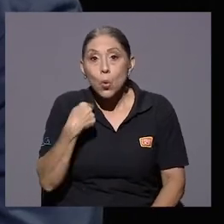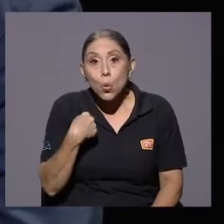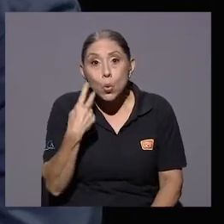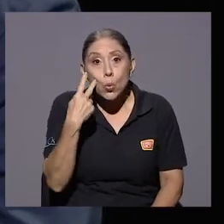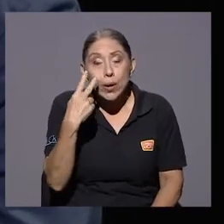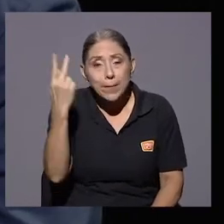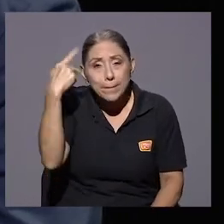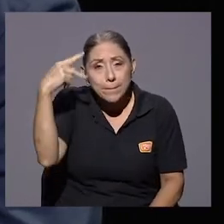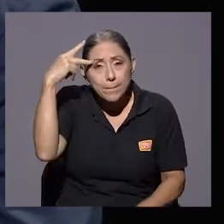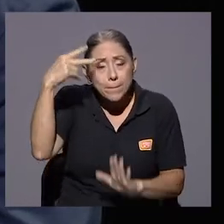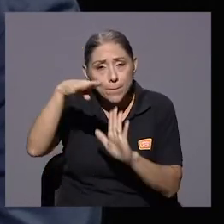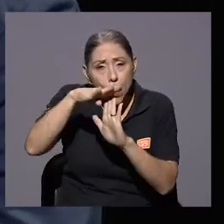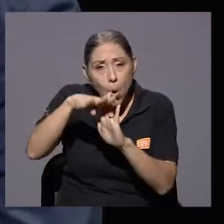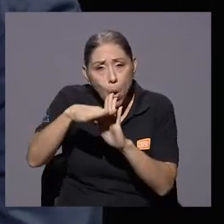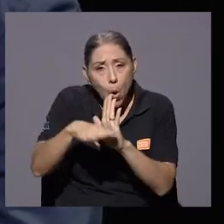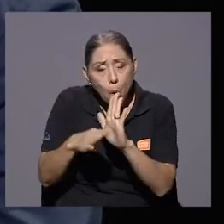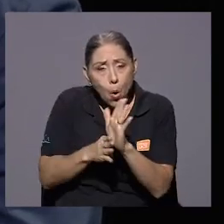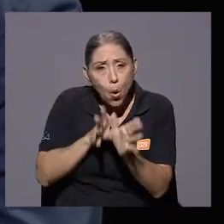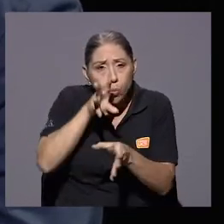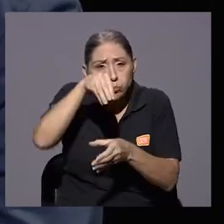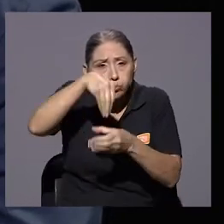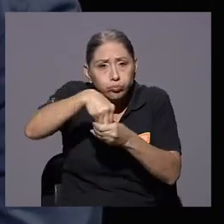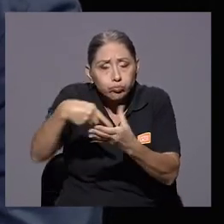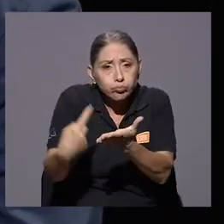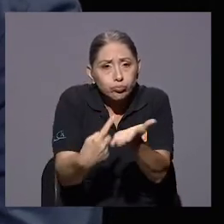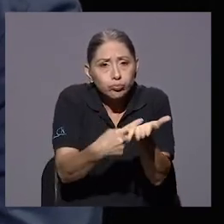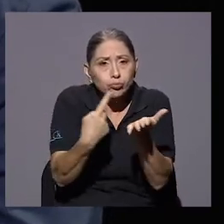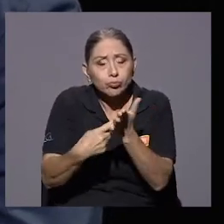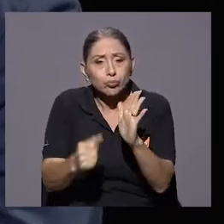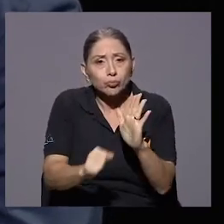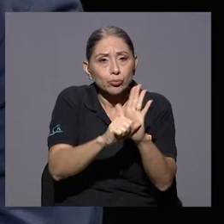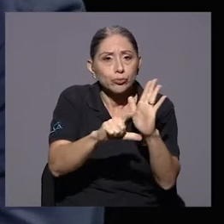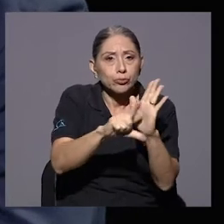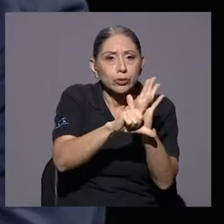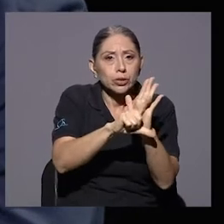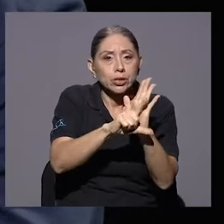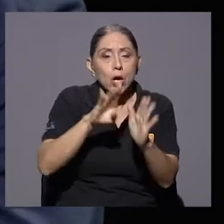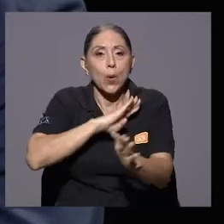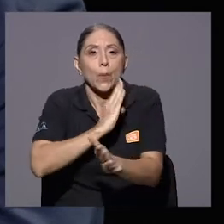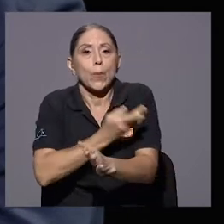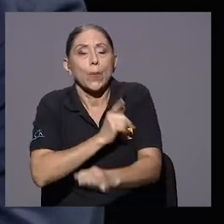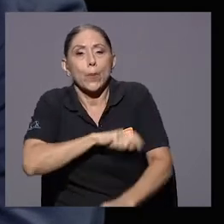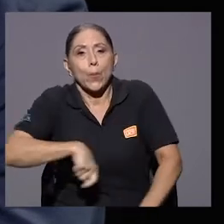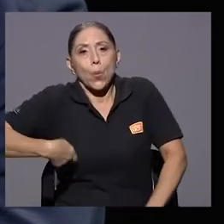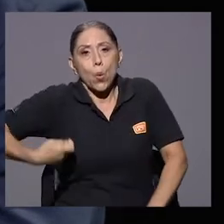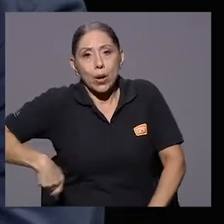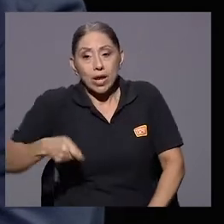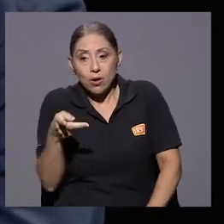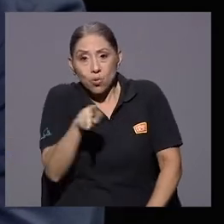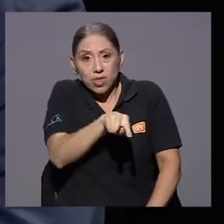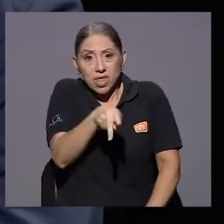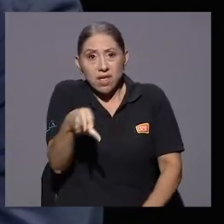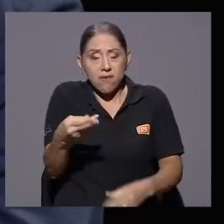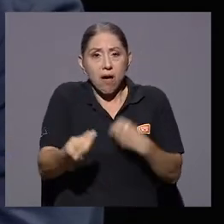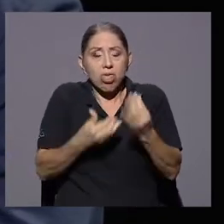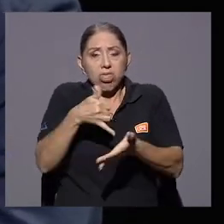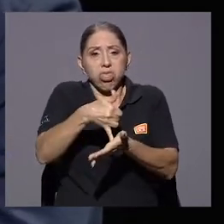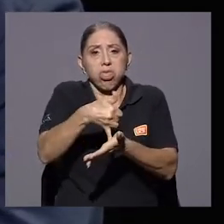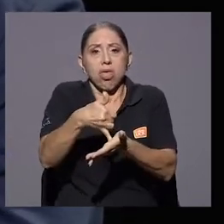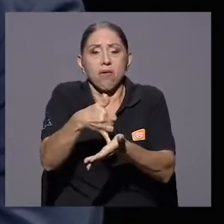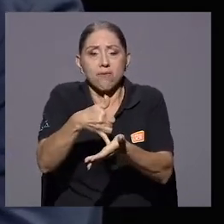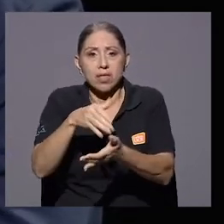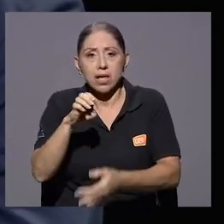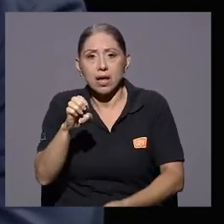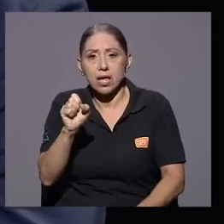inmersas en la Asamblea Legislativa y las políticas del Ejecutivo vienen de una u otra forma de debilitar el Estado Social de Derecho.